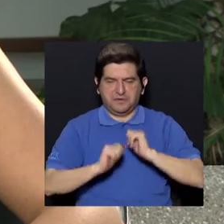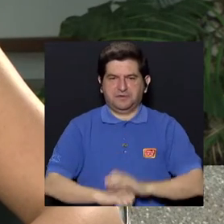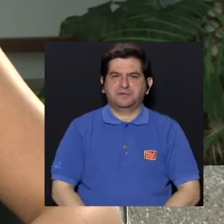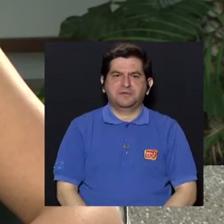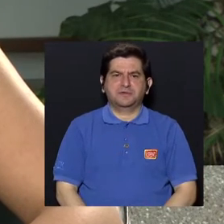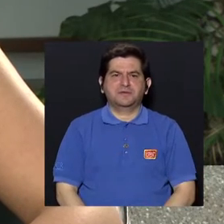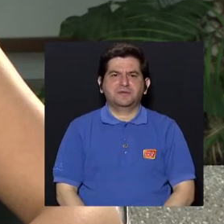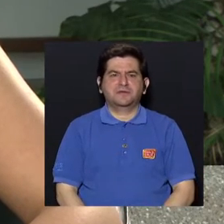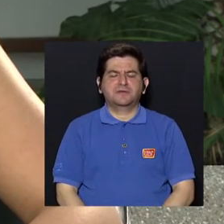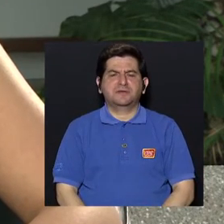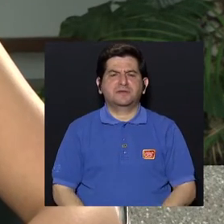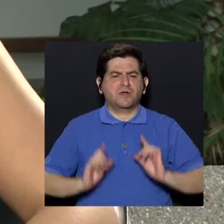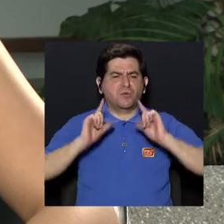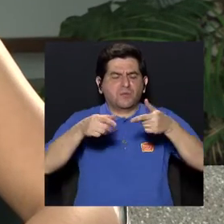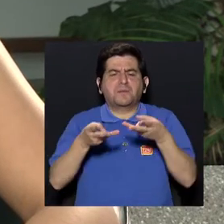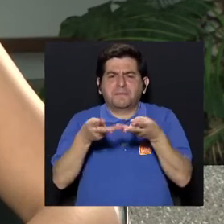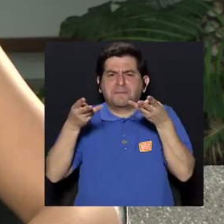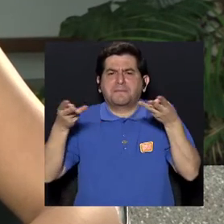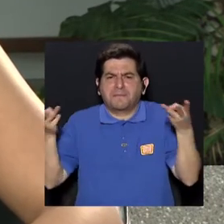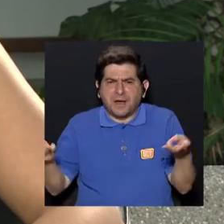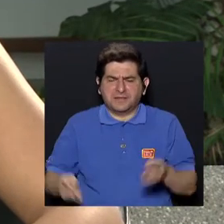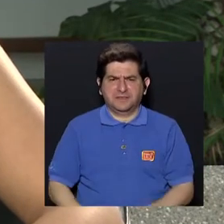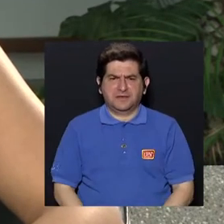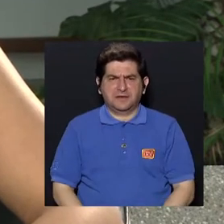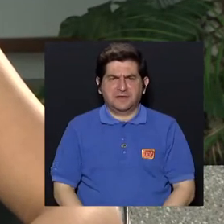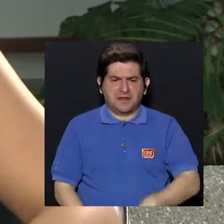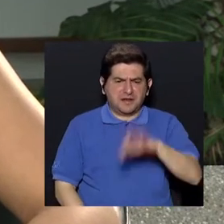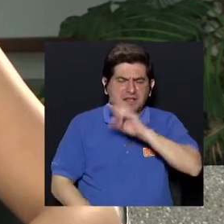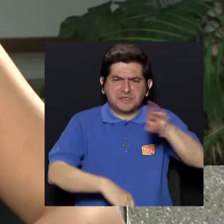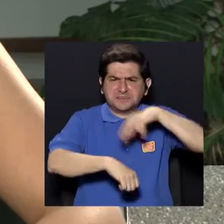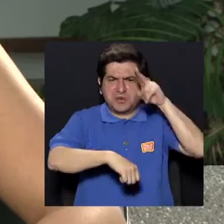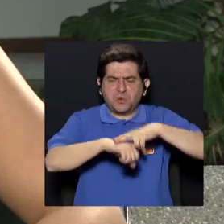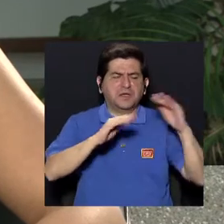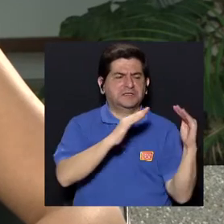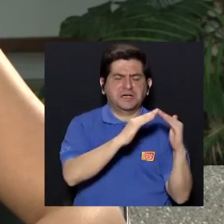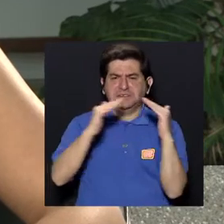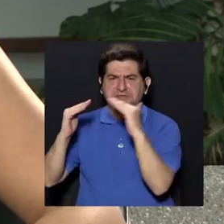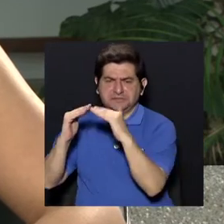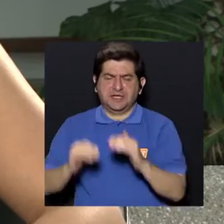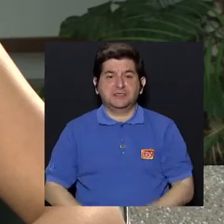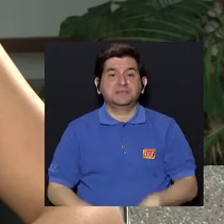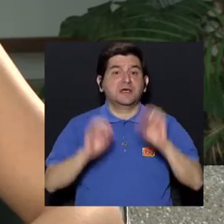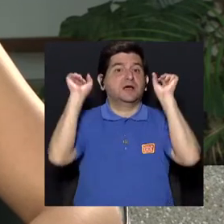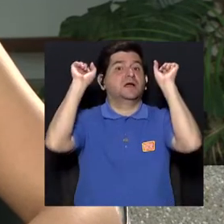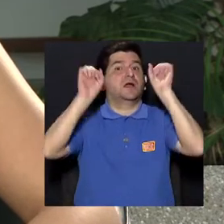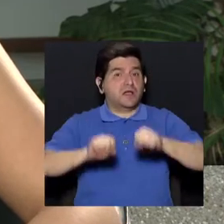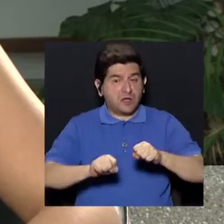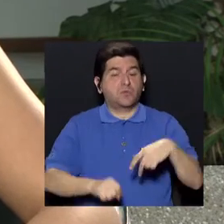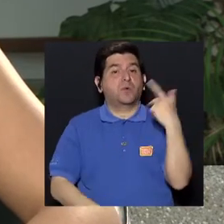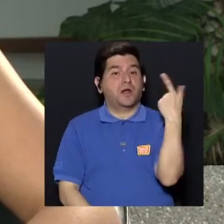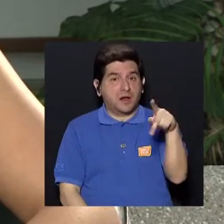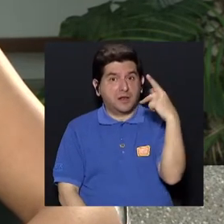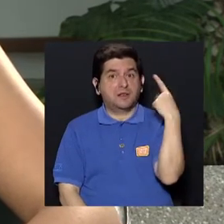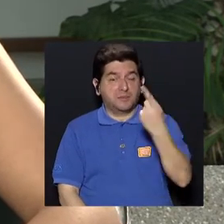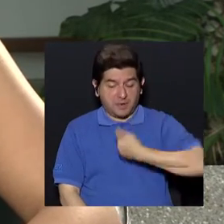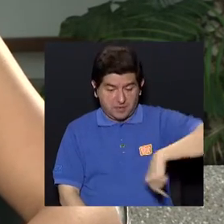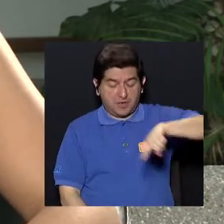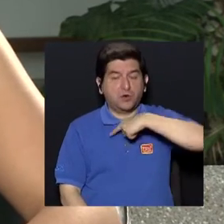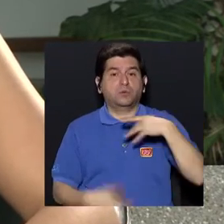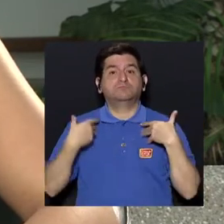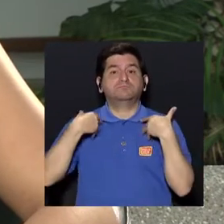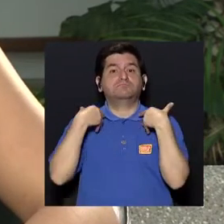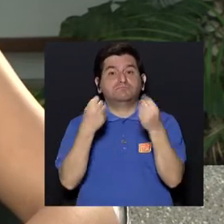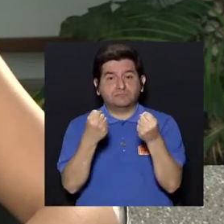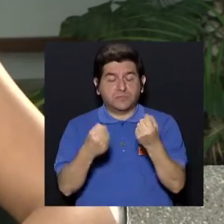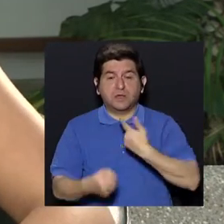sobre cómo desechar algunos materiales que se encuentran normalmente en la casa y que pueden ser peligrosos para nuestra